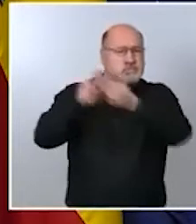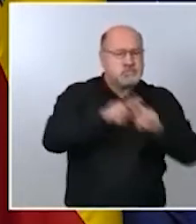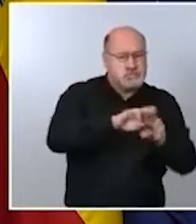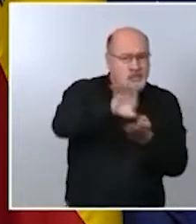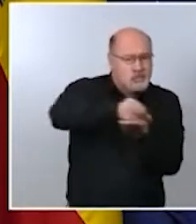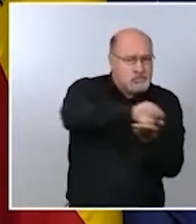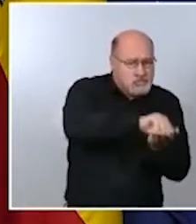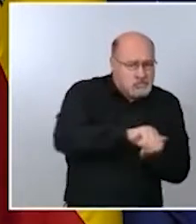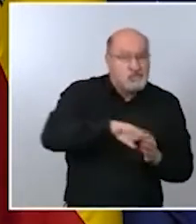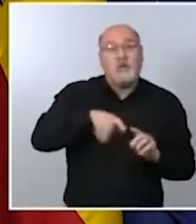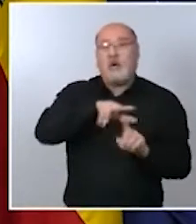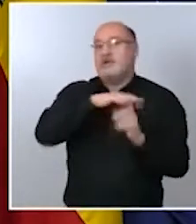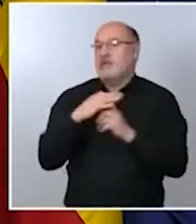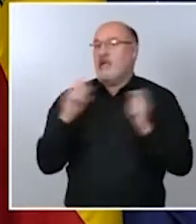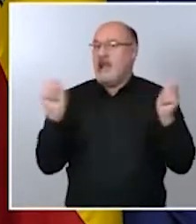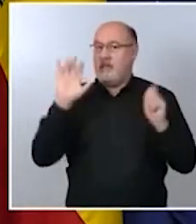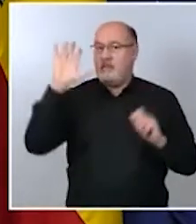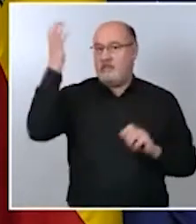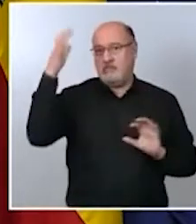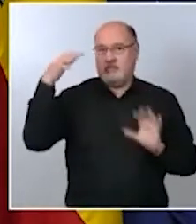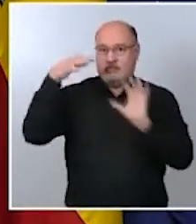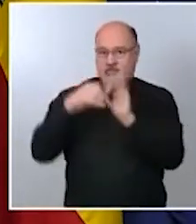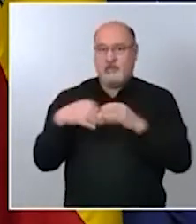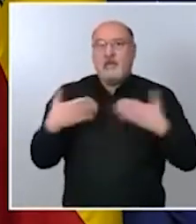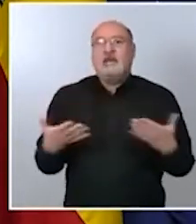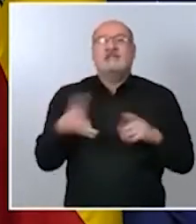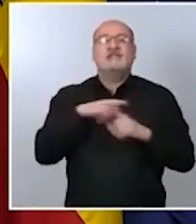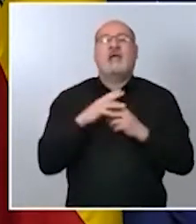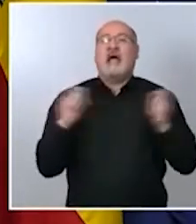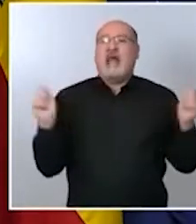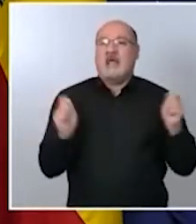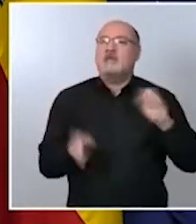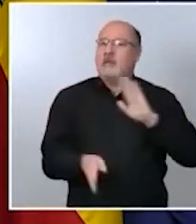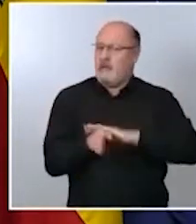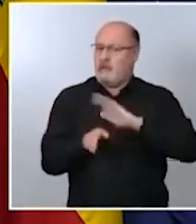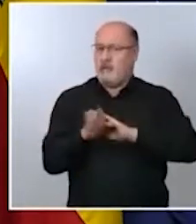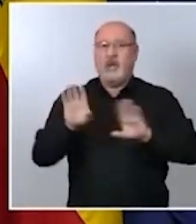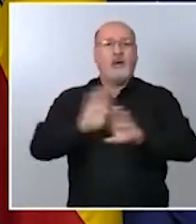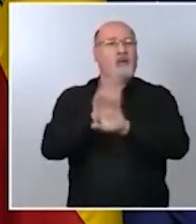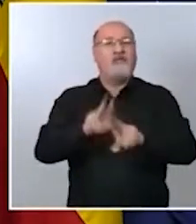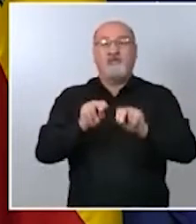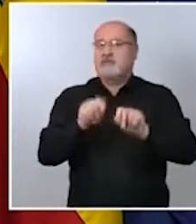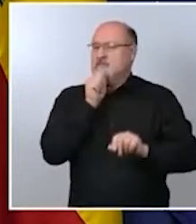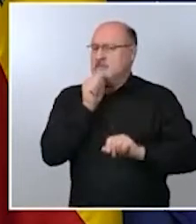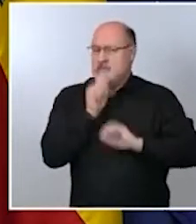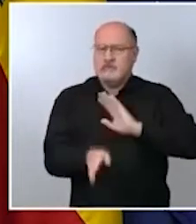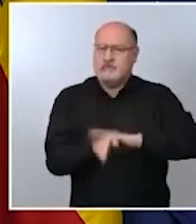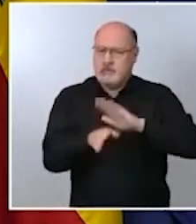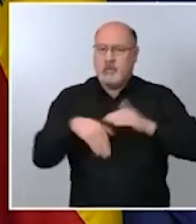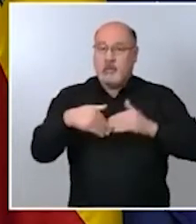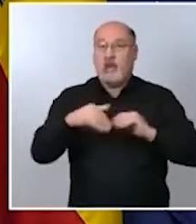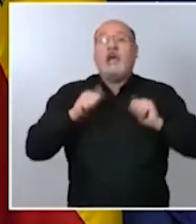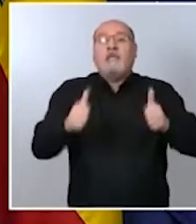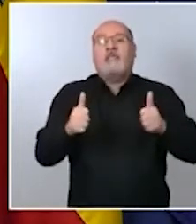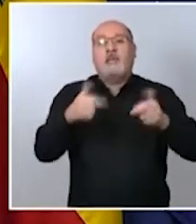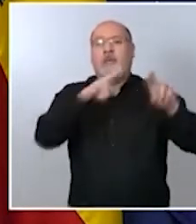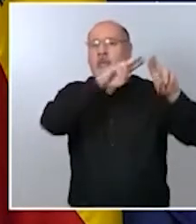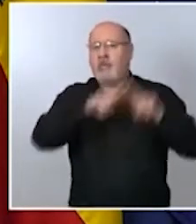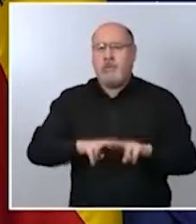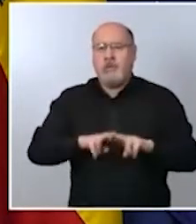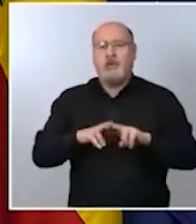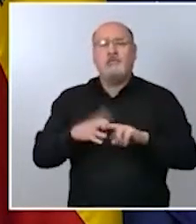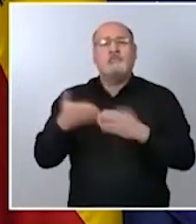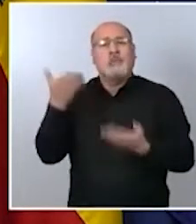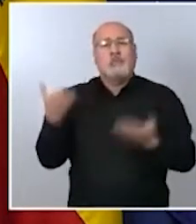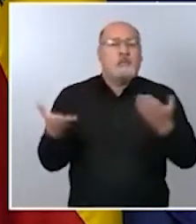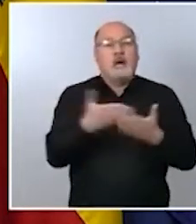alarma de alerta mejor dicho no ha concluido y lo estamos empezando a evaluar y a valorar como corresponde dentro de